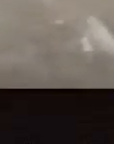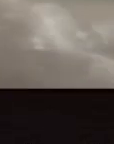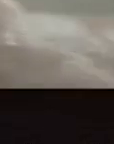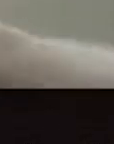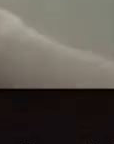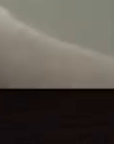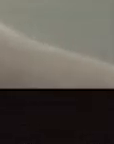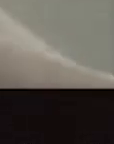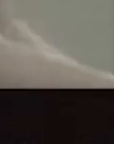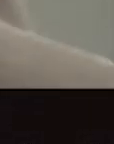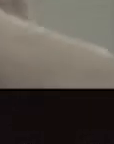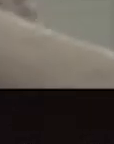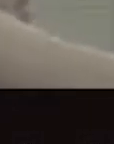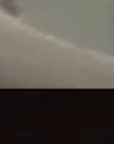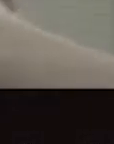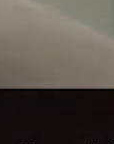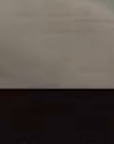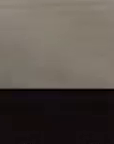de la es mejor de